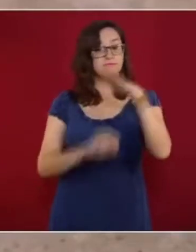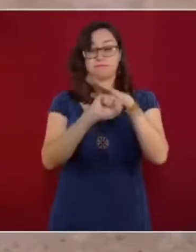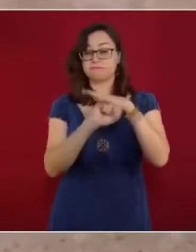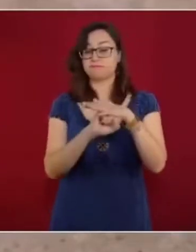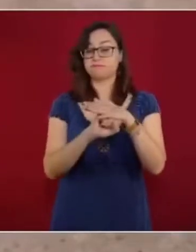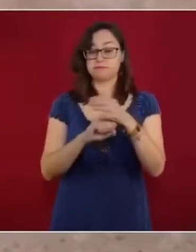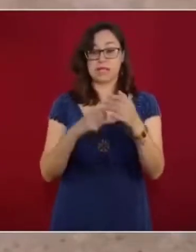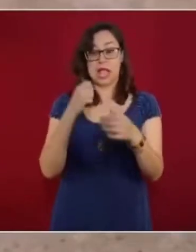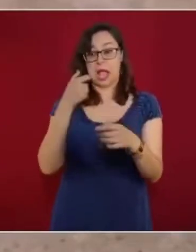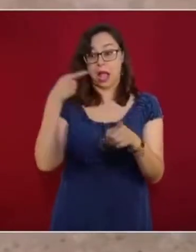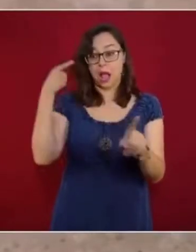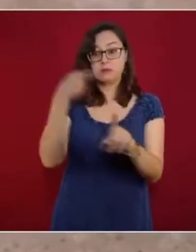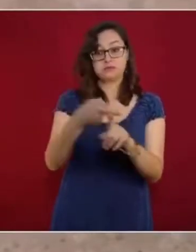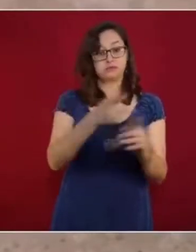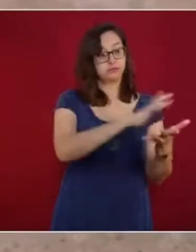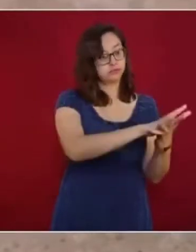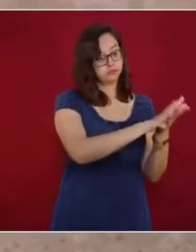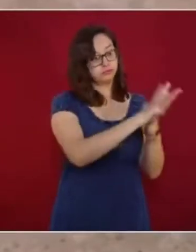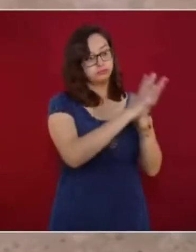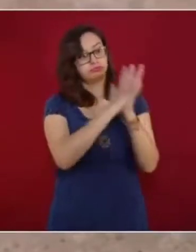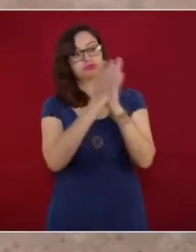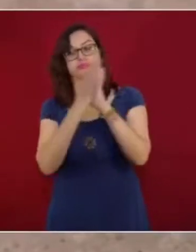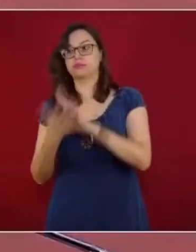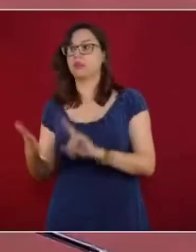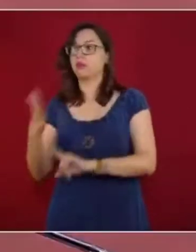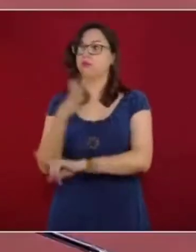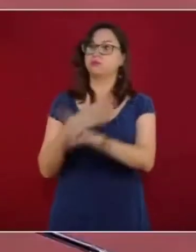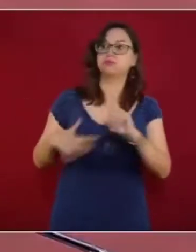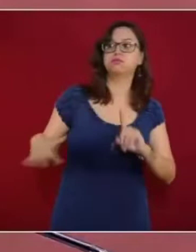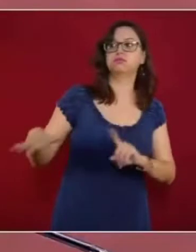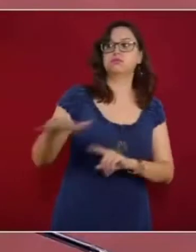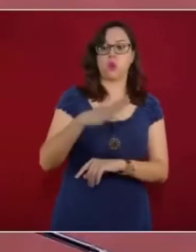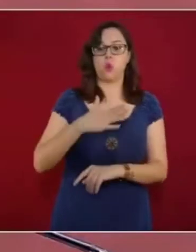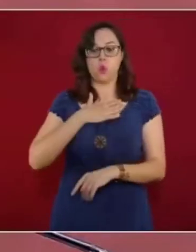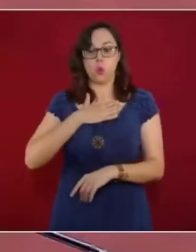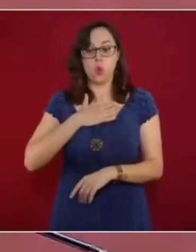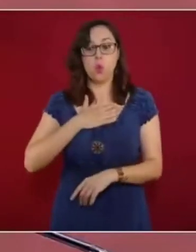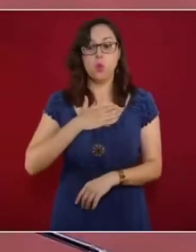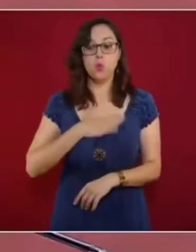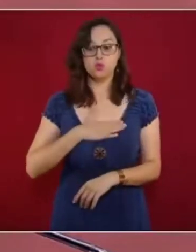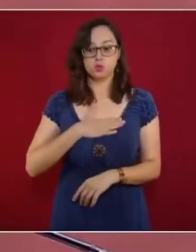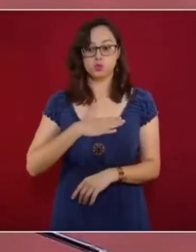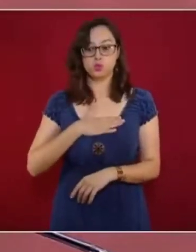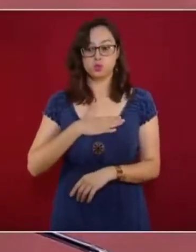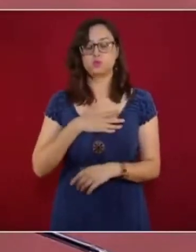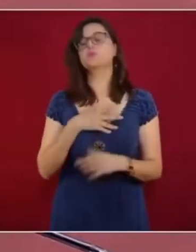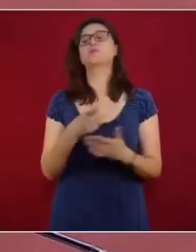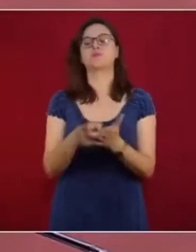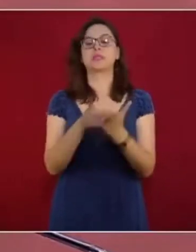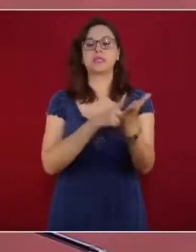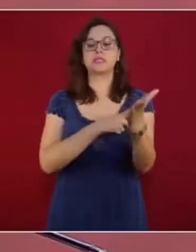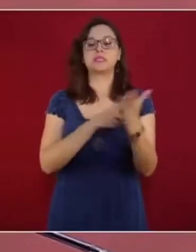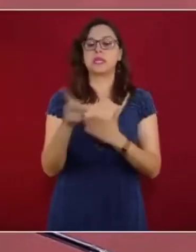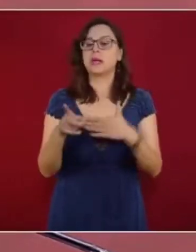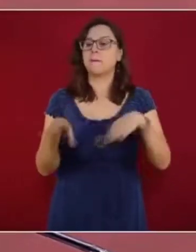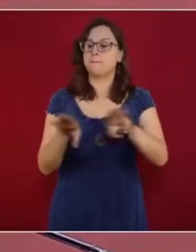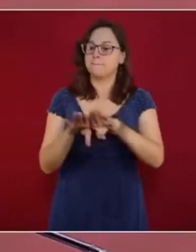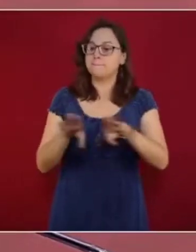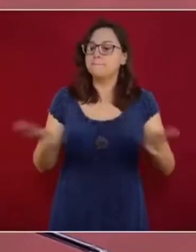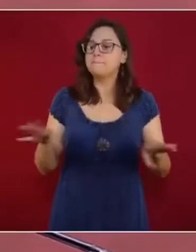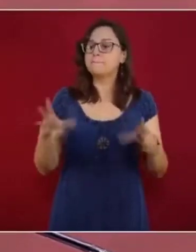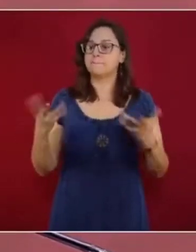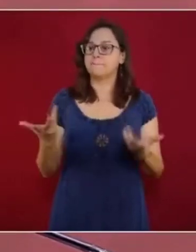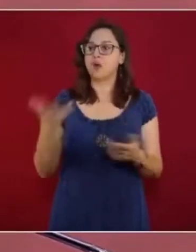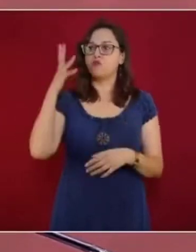camino que dibuja horizontes ciertos de justicia para quien menos tiene. El derecho que iguala, que construye